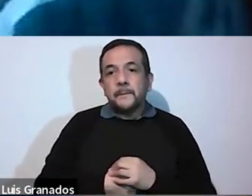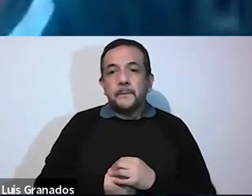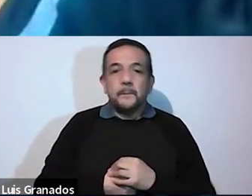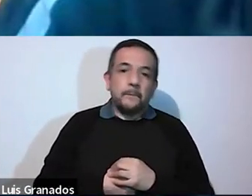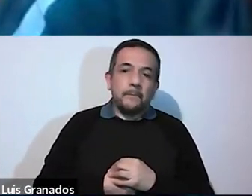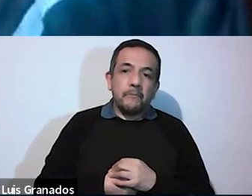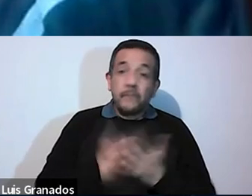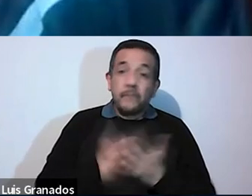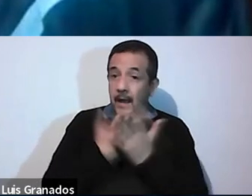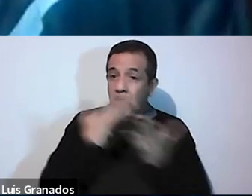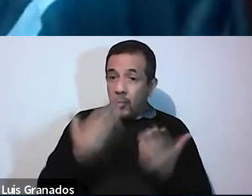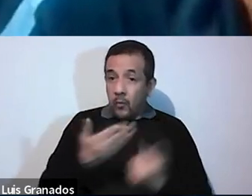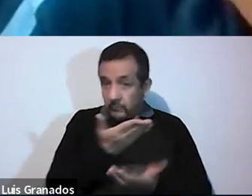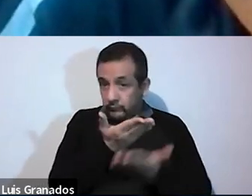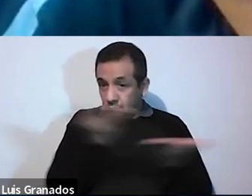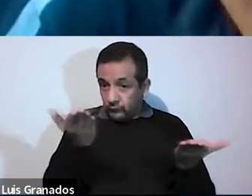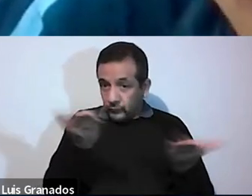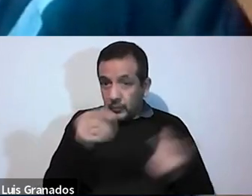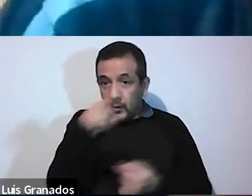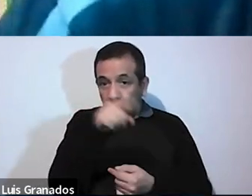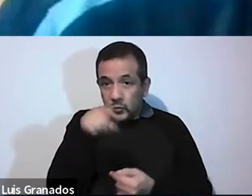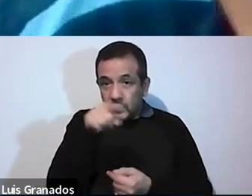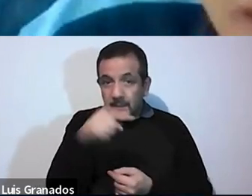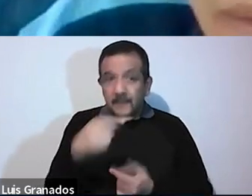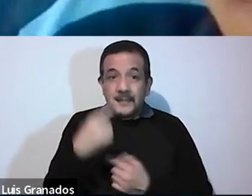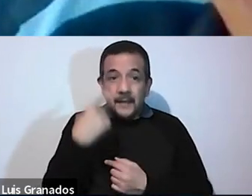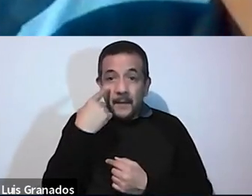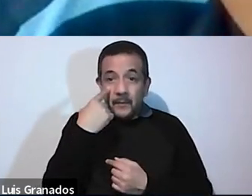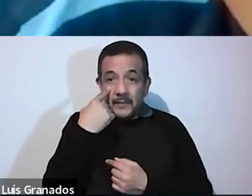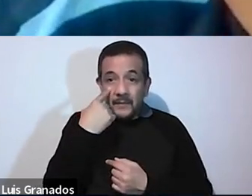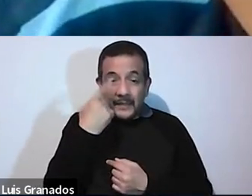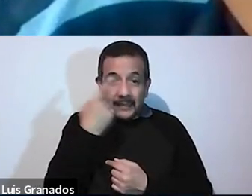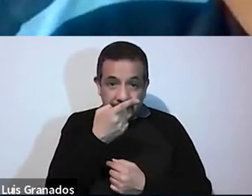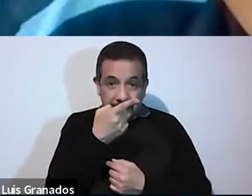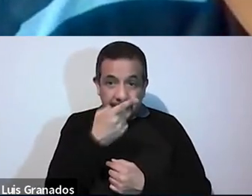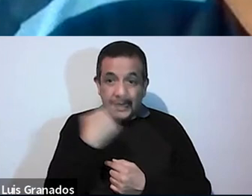Y ahora les invito a fijarse en el rostro del hijo menor, en esa misma imagen.